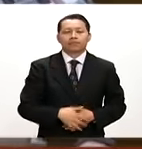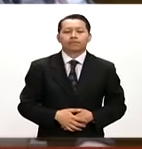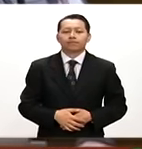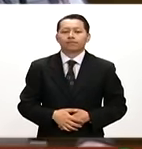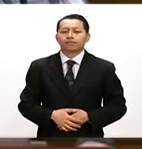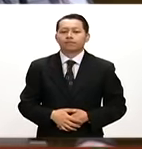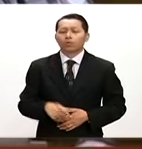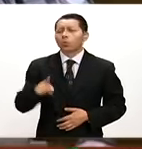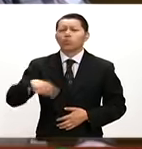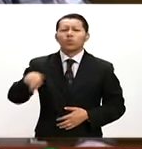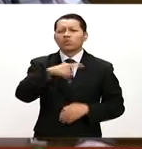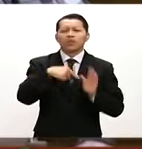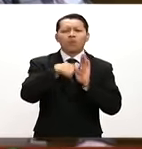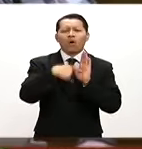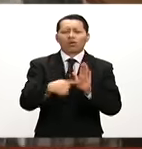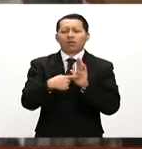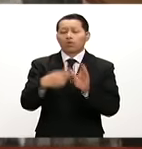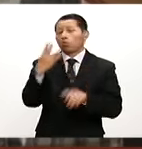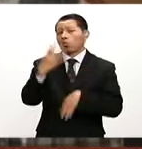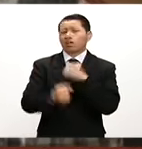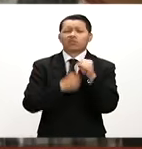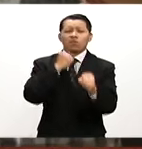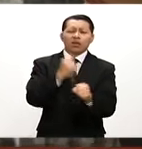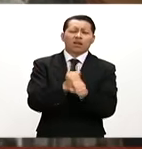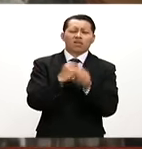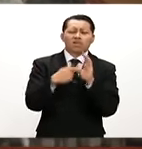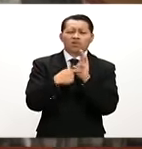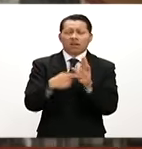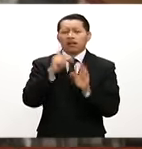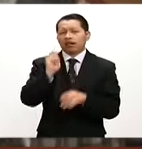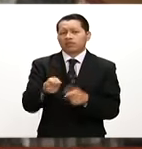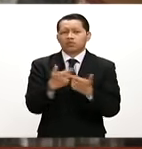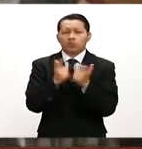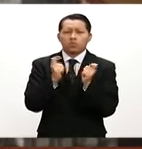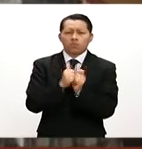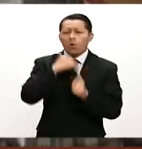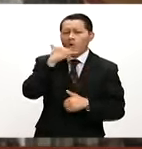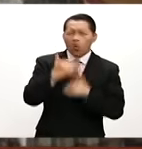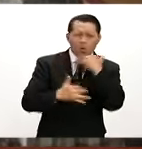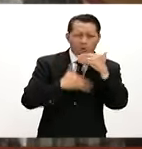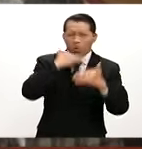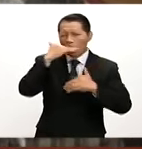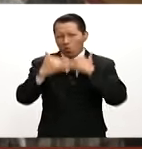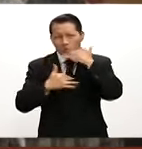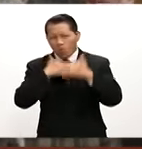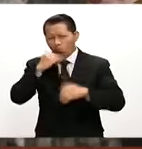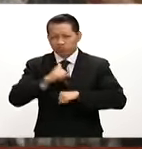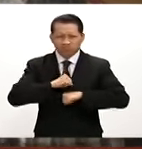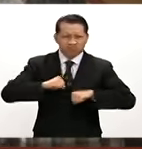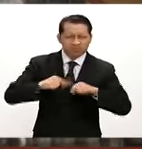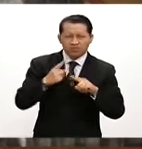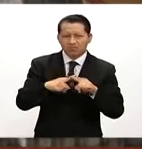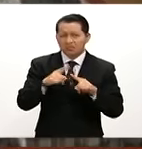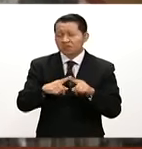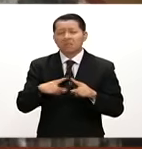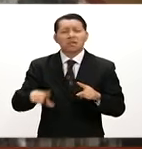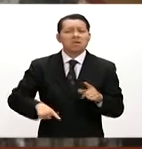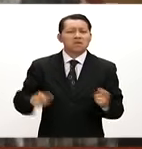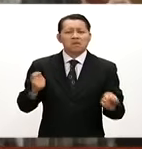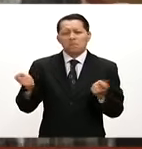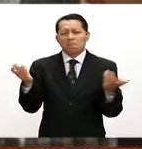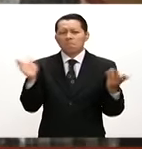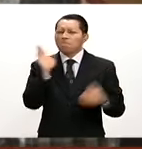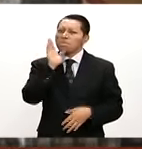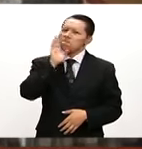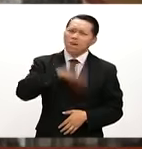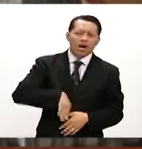Ustedes han demostrado en estos cuatro años no solamente que son el partido de la corrupción, sino que ustedes gobiernan mal. Son el partido de